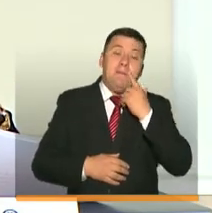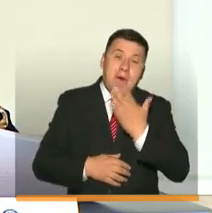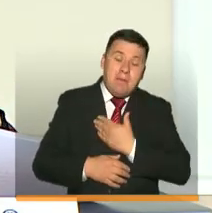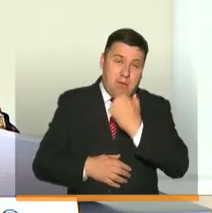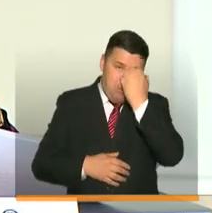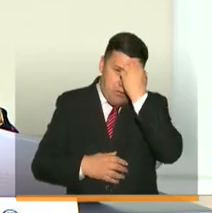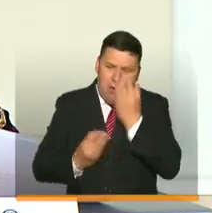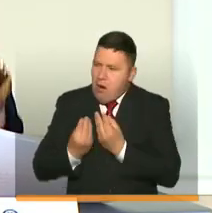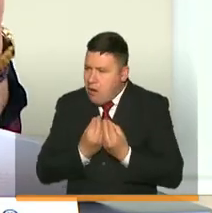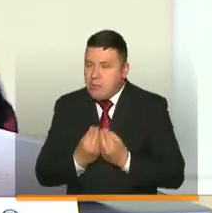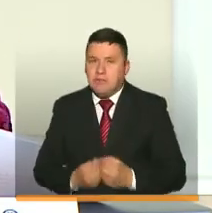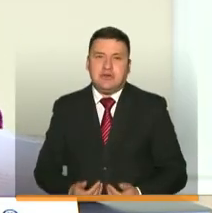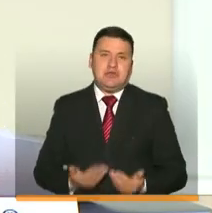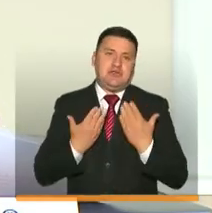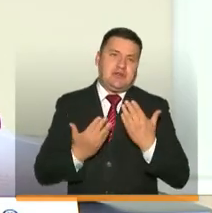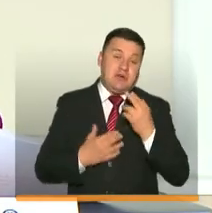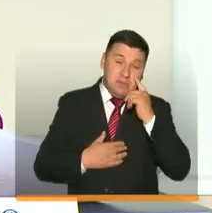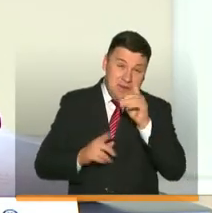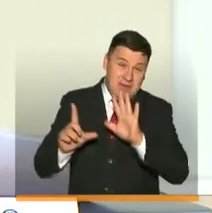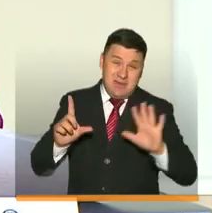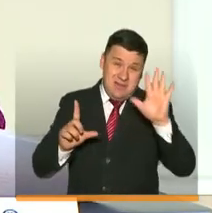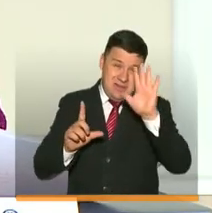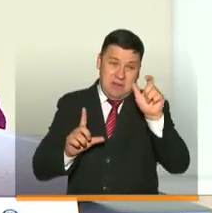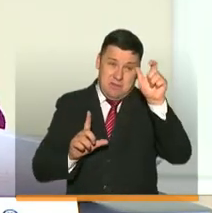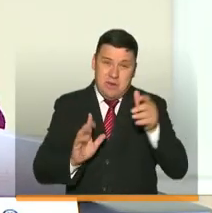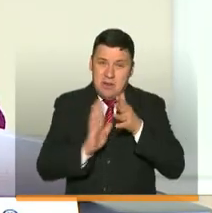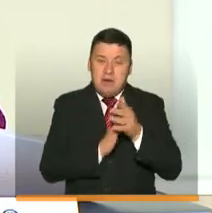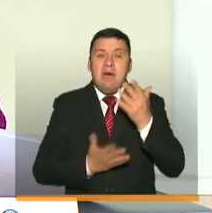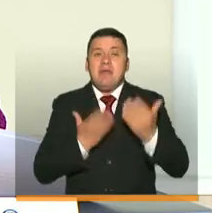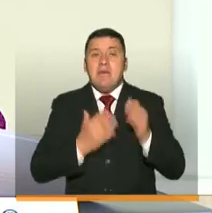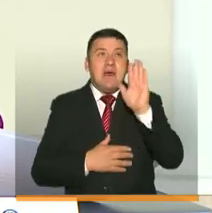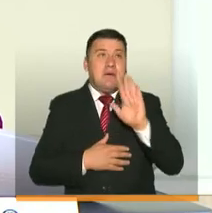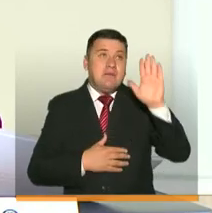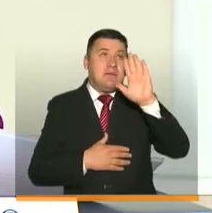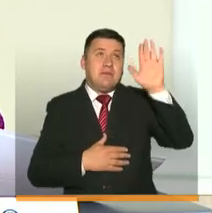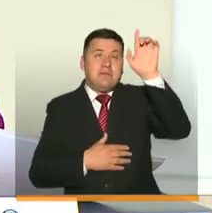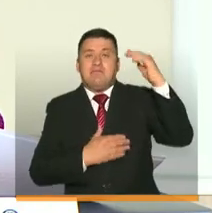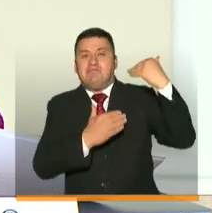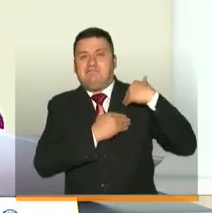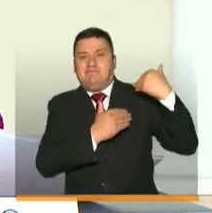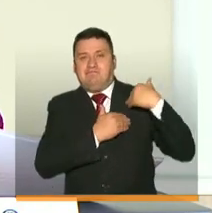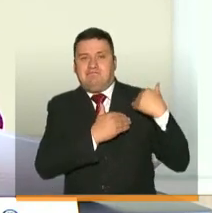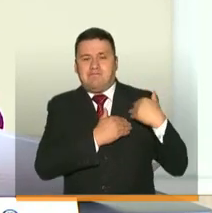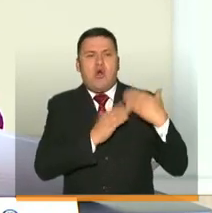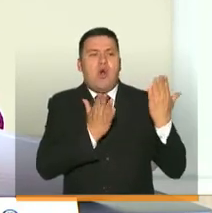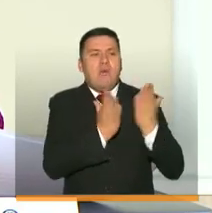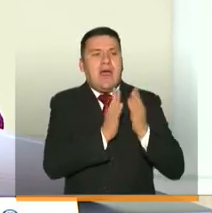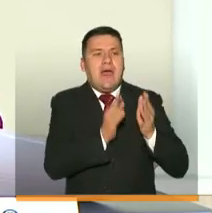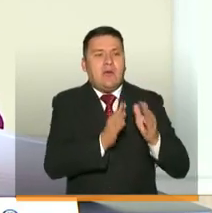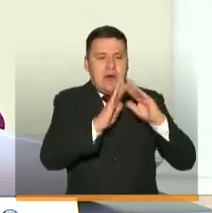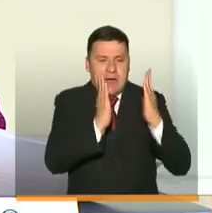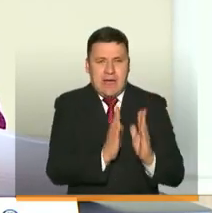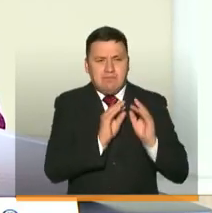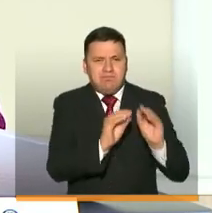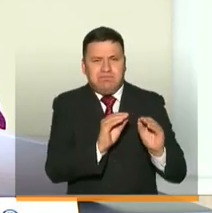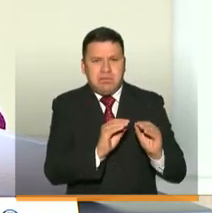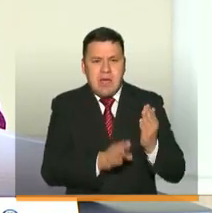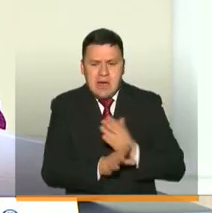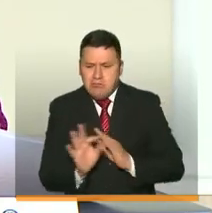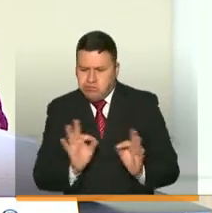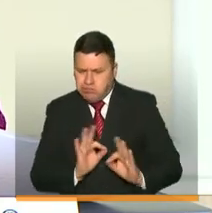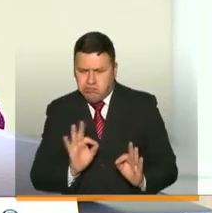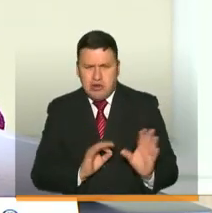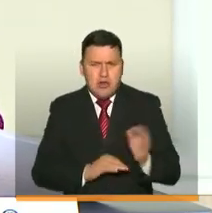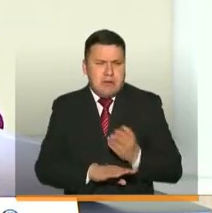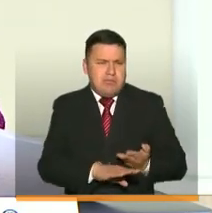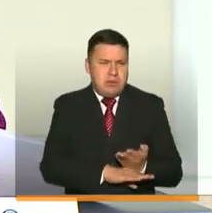maestros. ¿Qué nos ha permitido, como vieron en los testimonios, que cada territorio defina cómo continuar educación en casa y cómo irse preparando